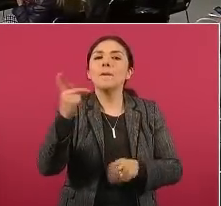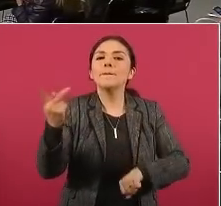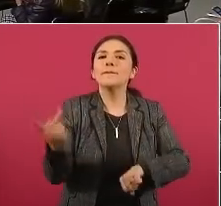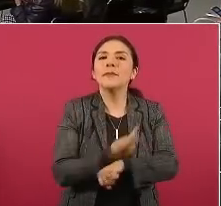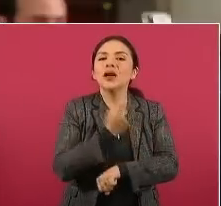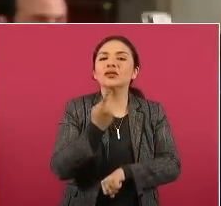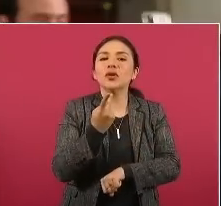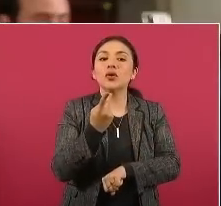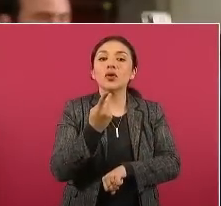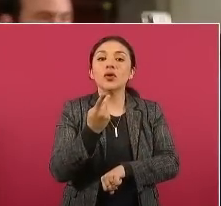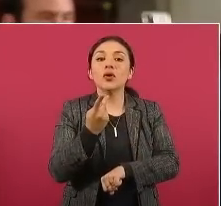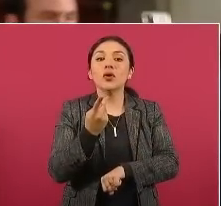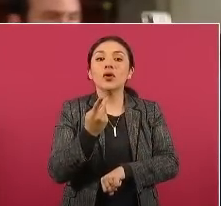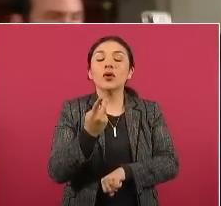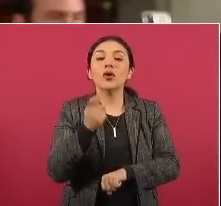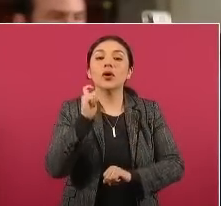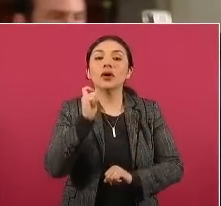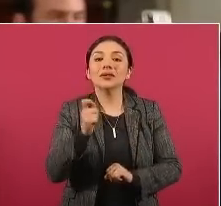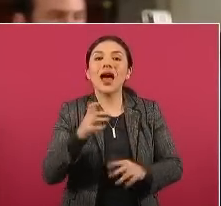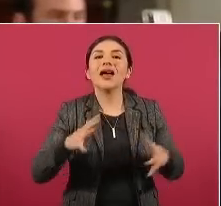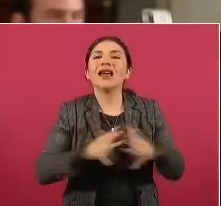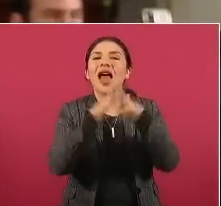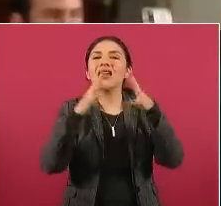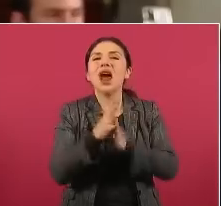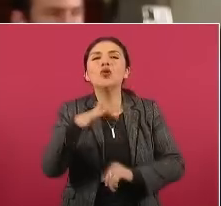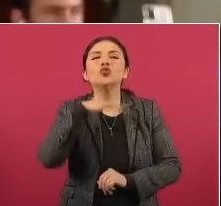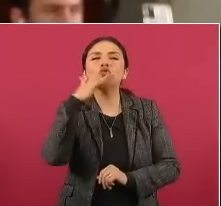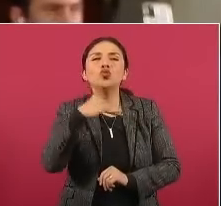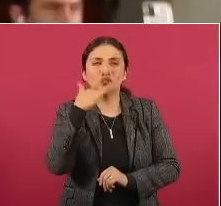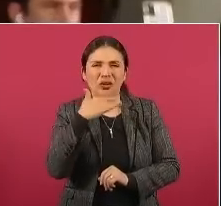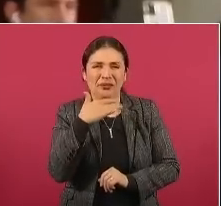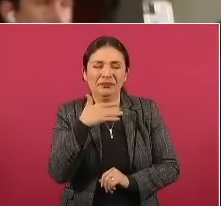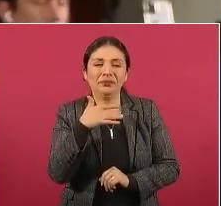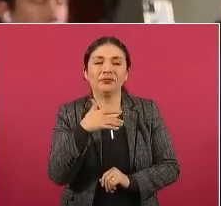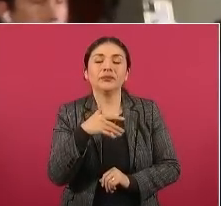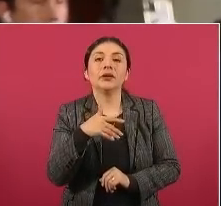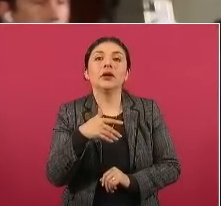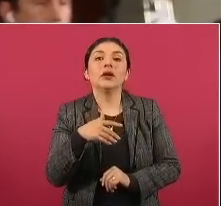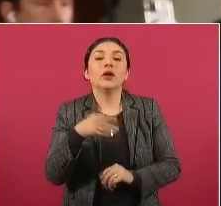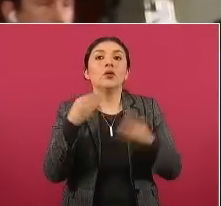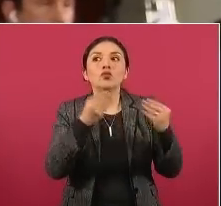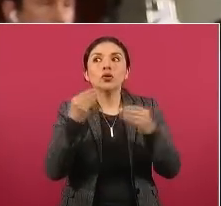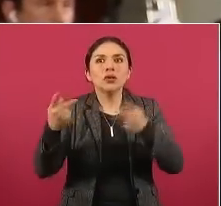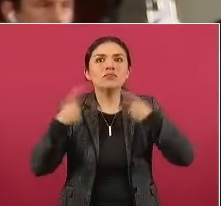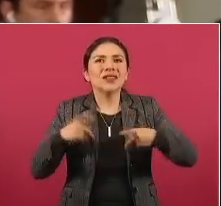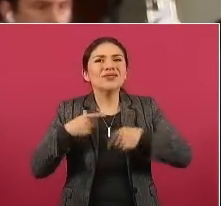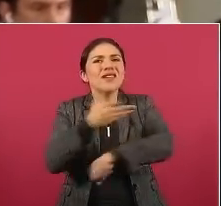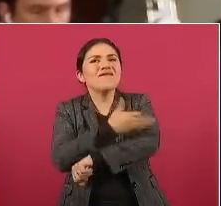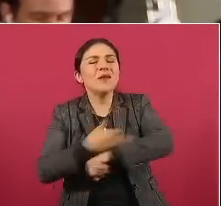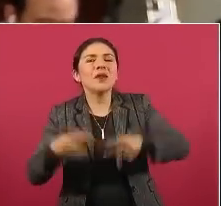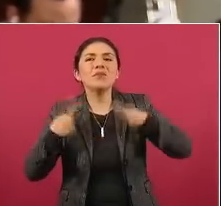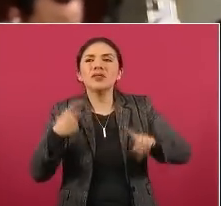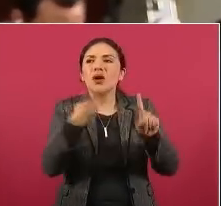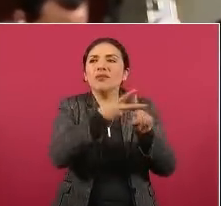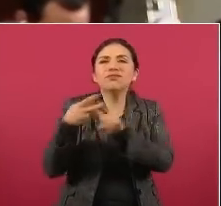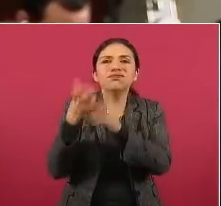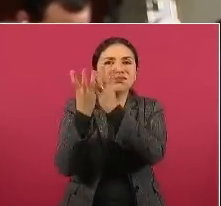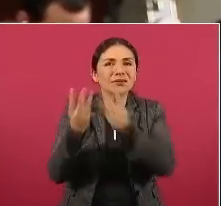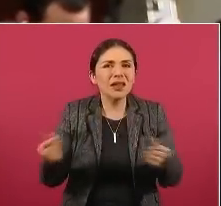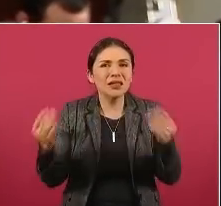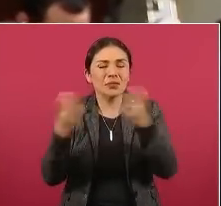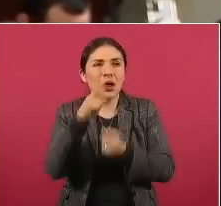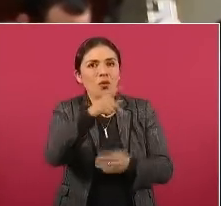por torturar por desaparecer porque no me digan que no lo hacen todavía verdad sería